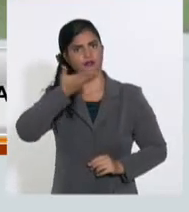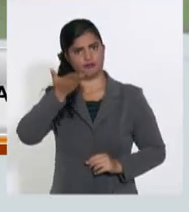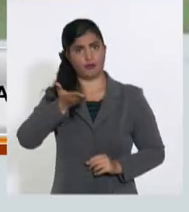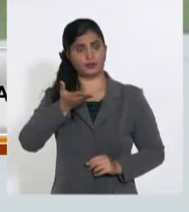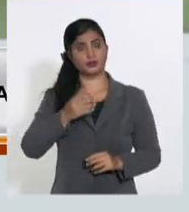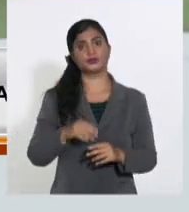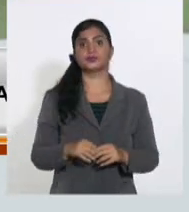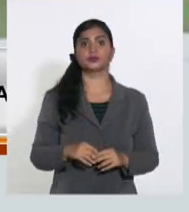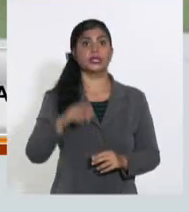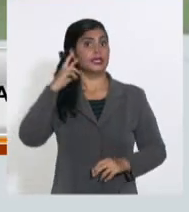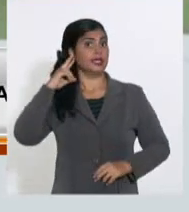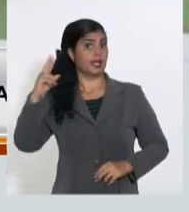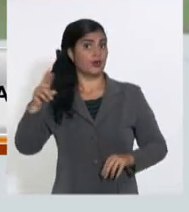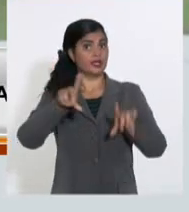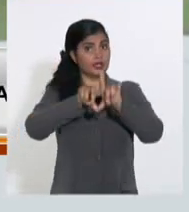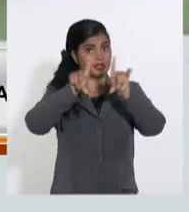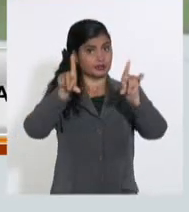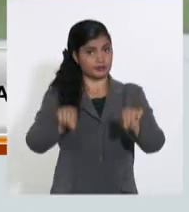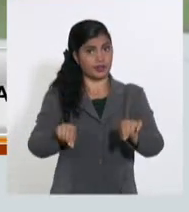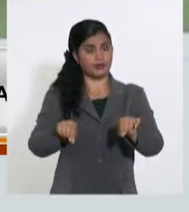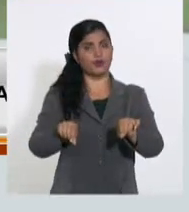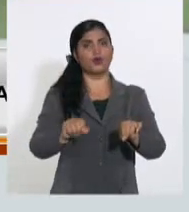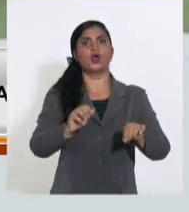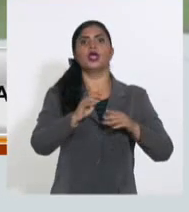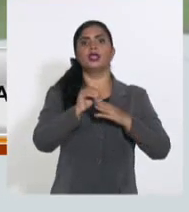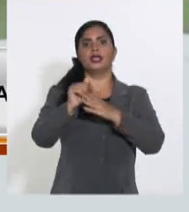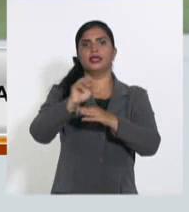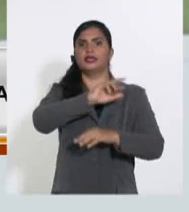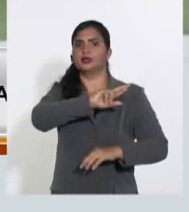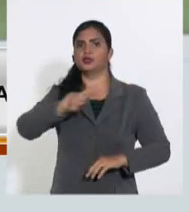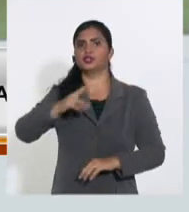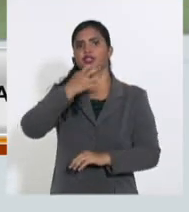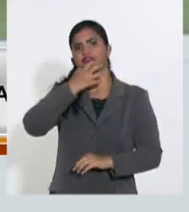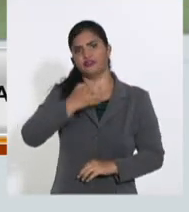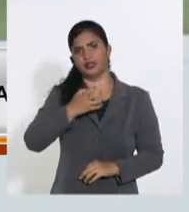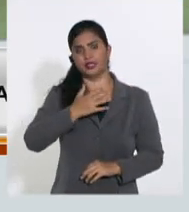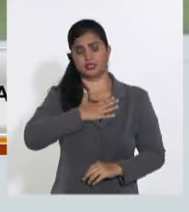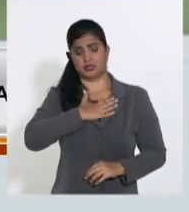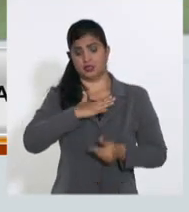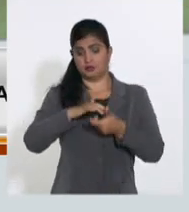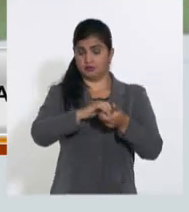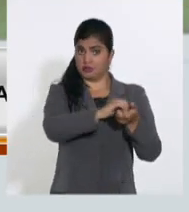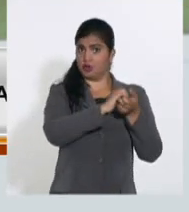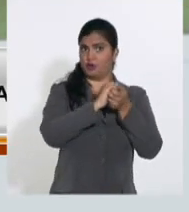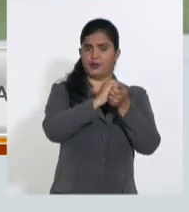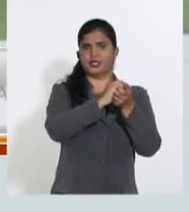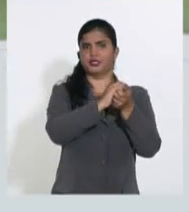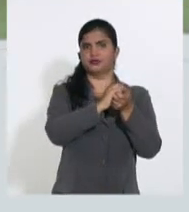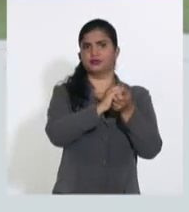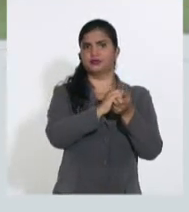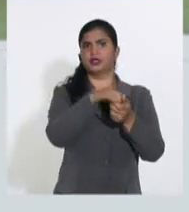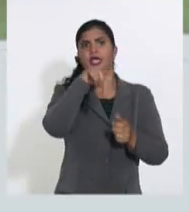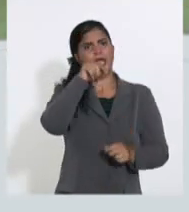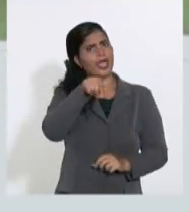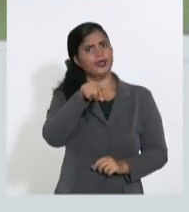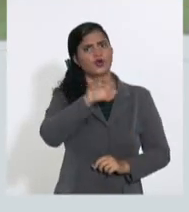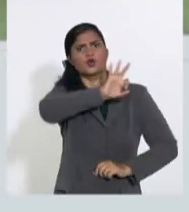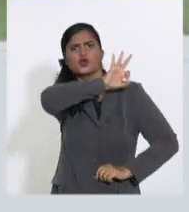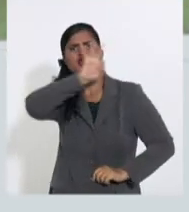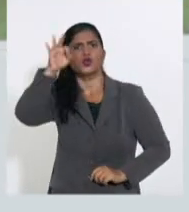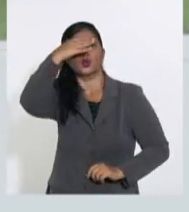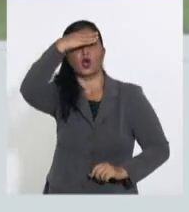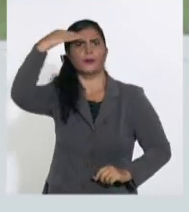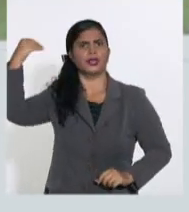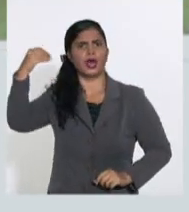nuestro comandante en jefe. Mis compañeros, además, no están ni olvidados ni muertos,